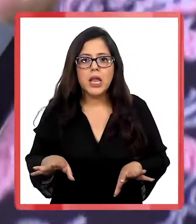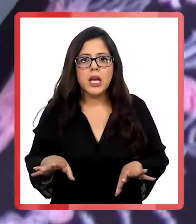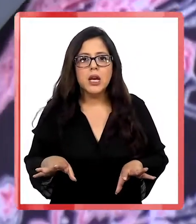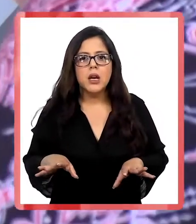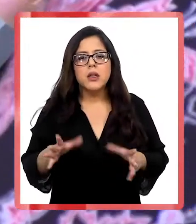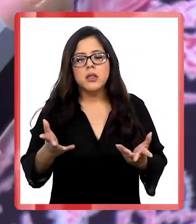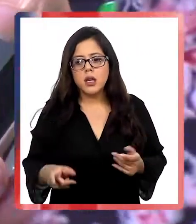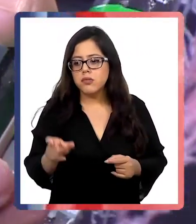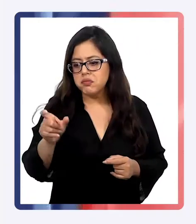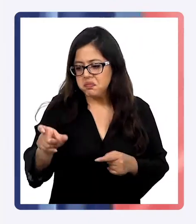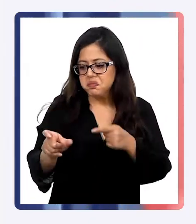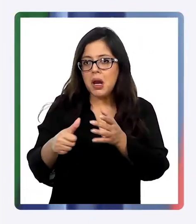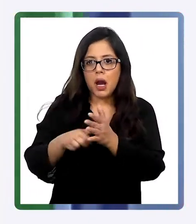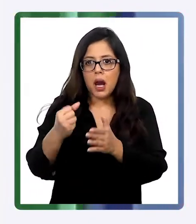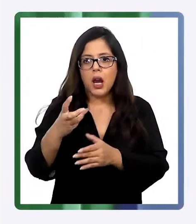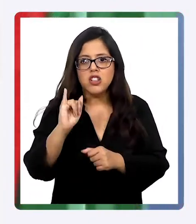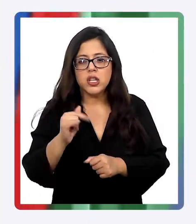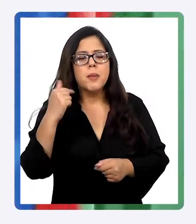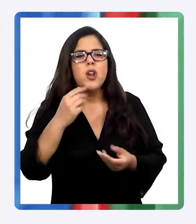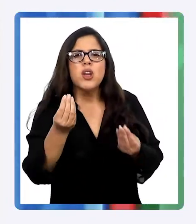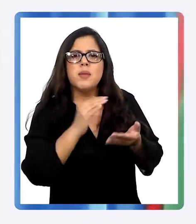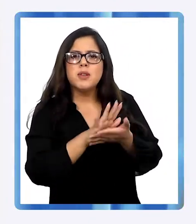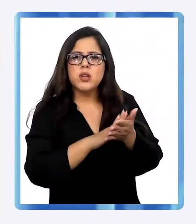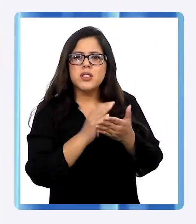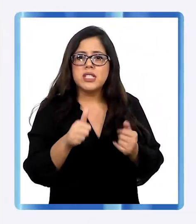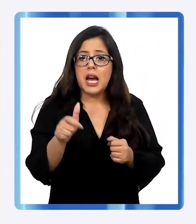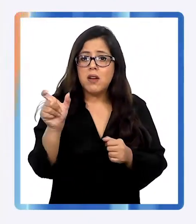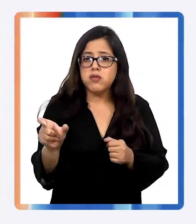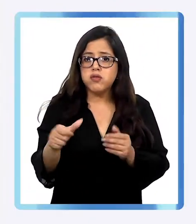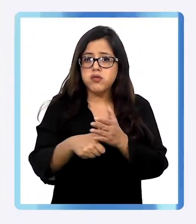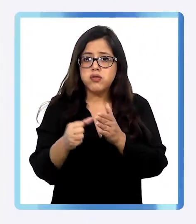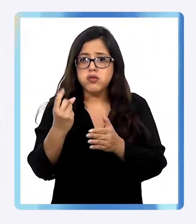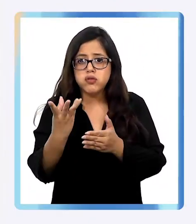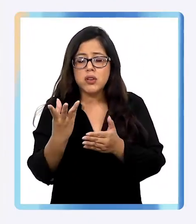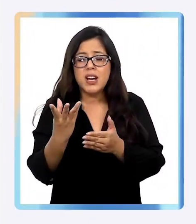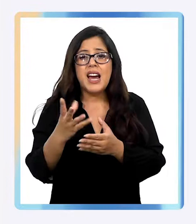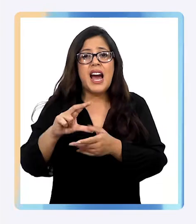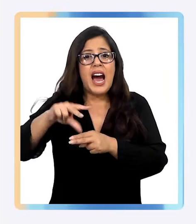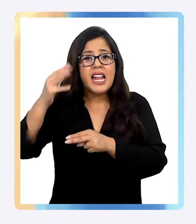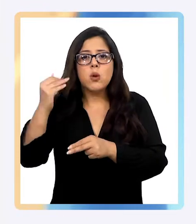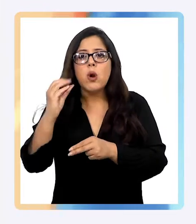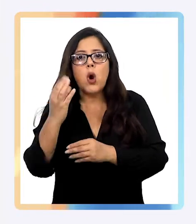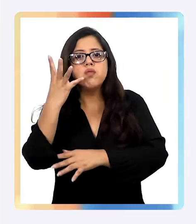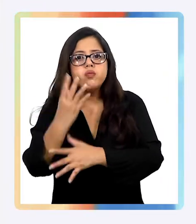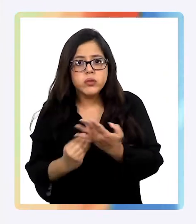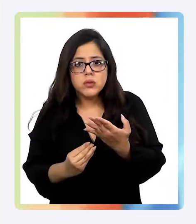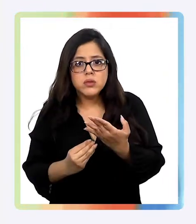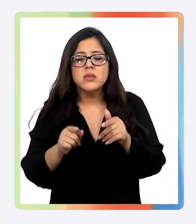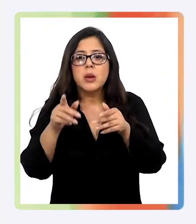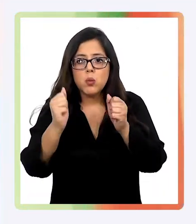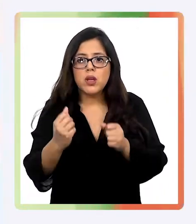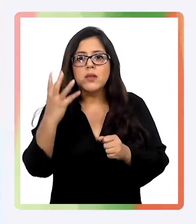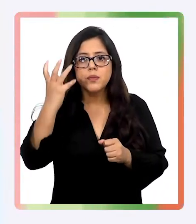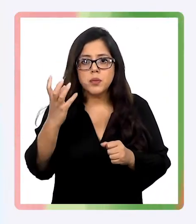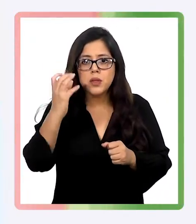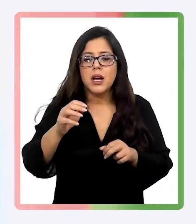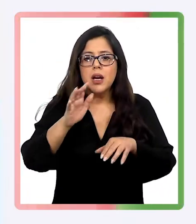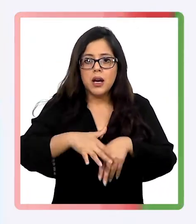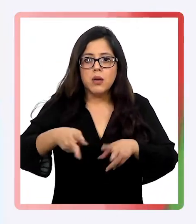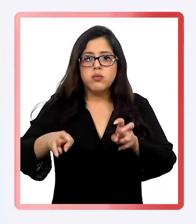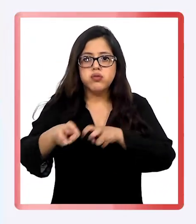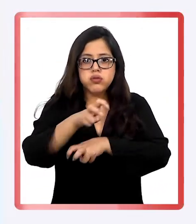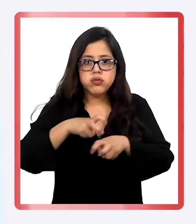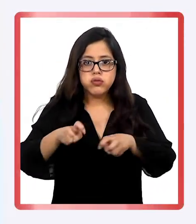y está en el carné. ¿Pero qué ocurre si la cédula está vencida o si tengo de las antiguas? En este caso podrás descargar el pase de